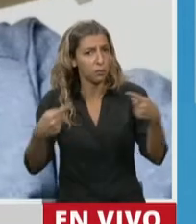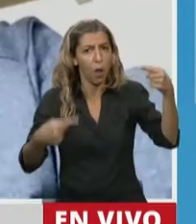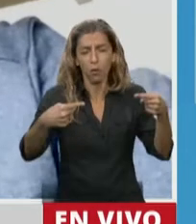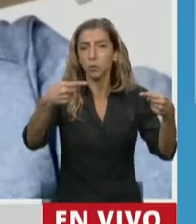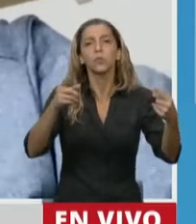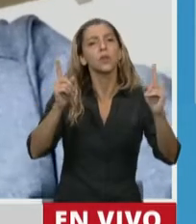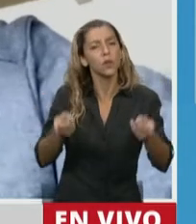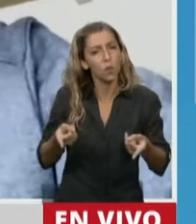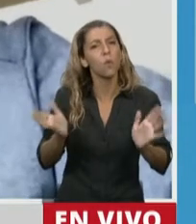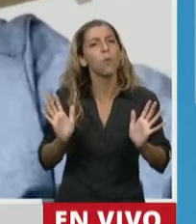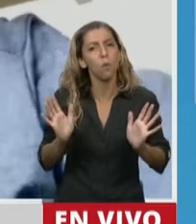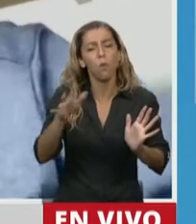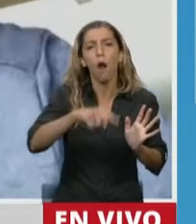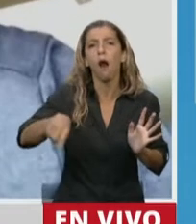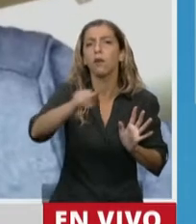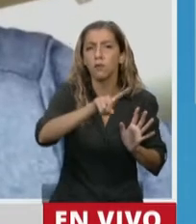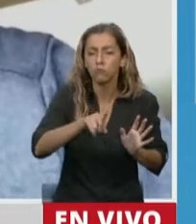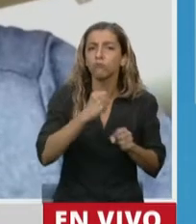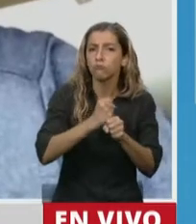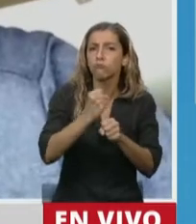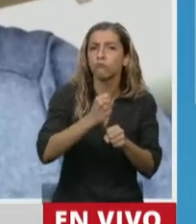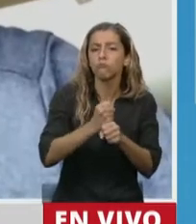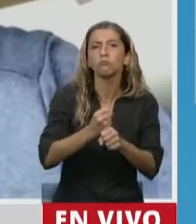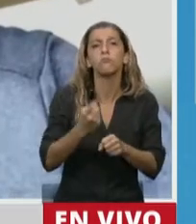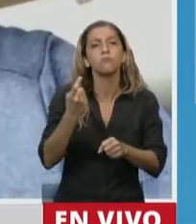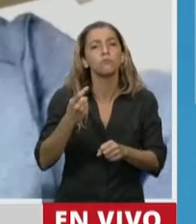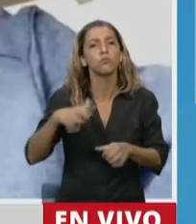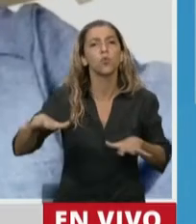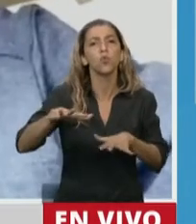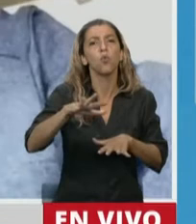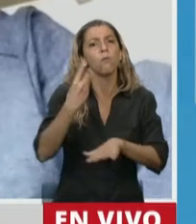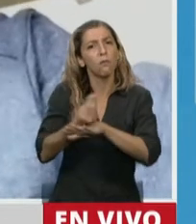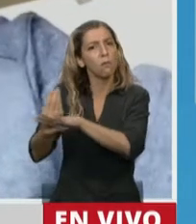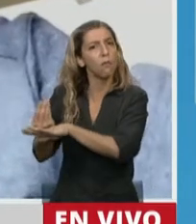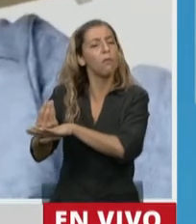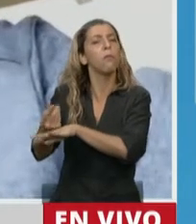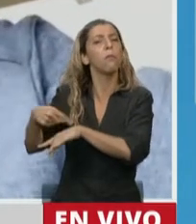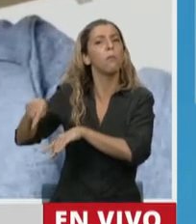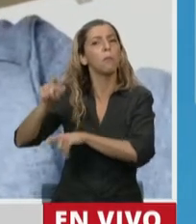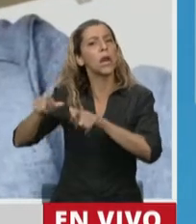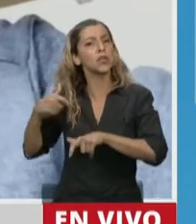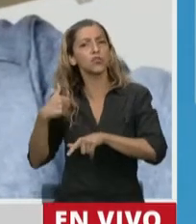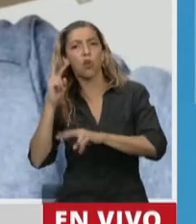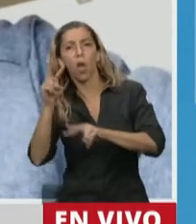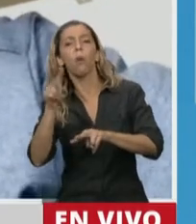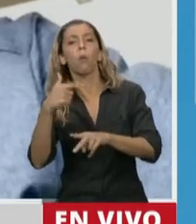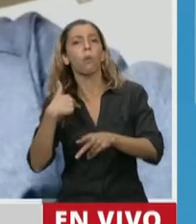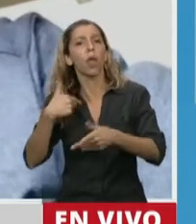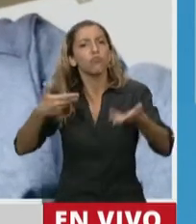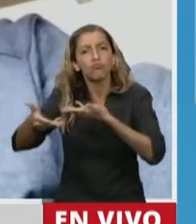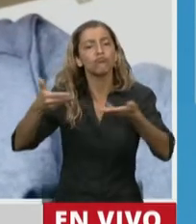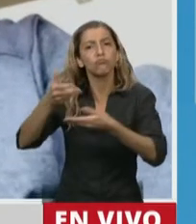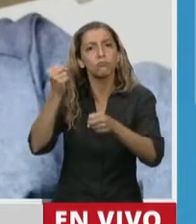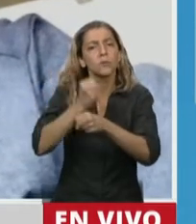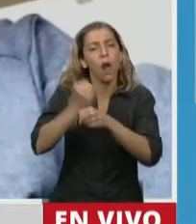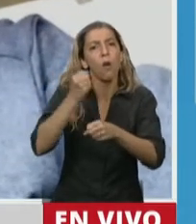porque han aceptado que cuando uno está perdido, como está la humanidad frente a la pandemia, como estar